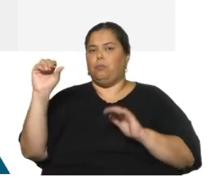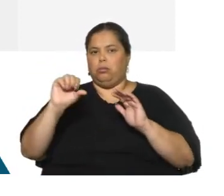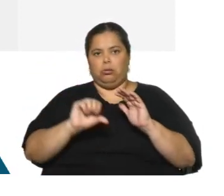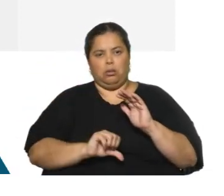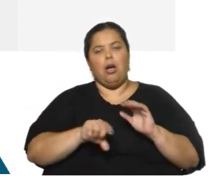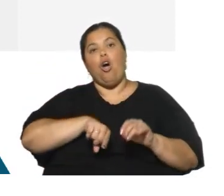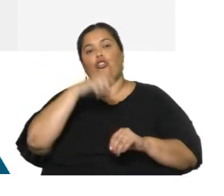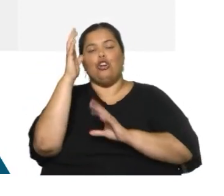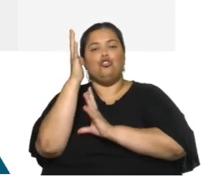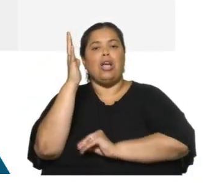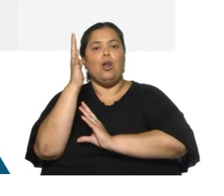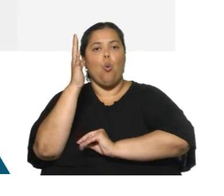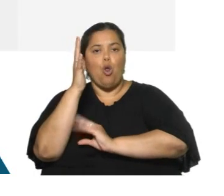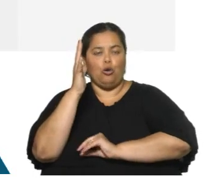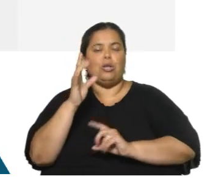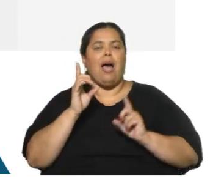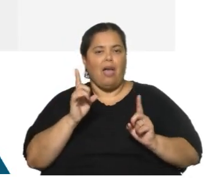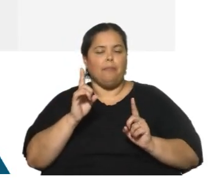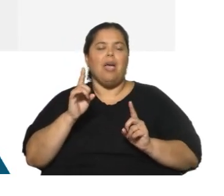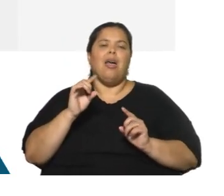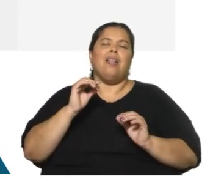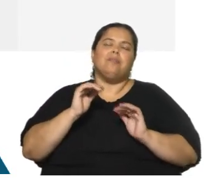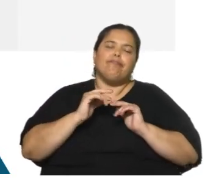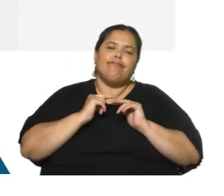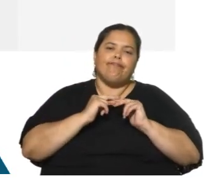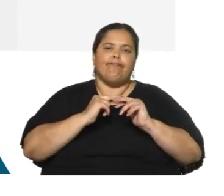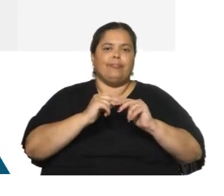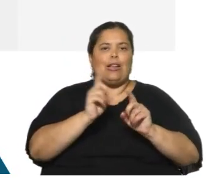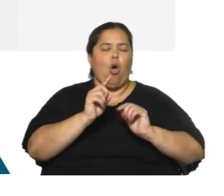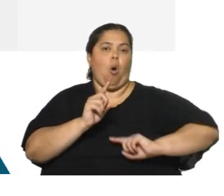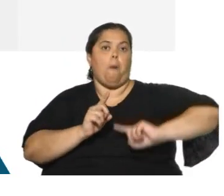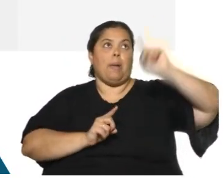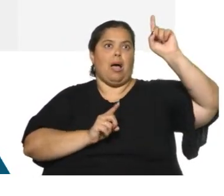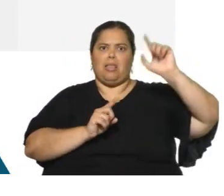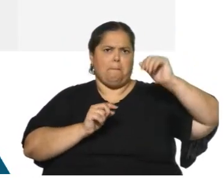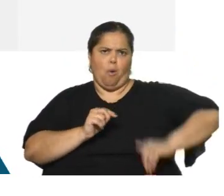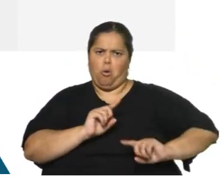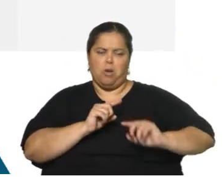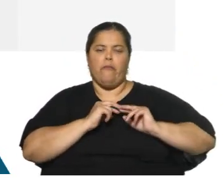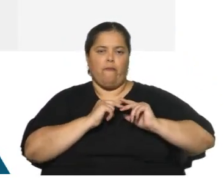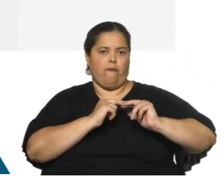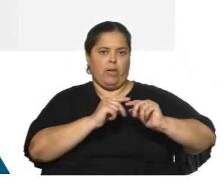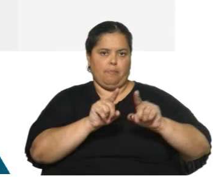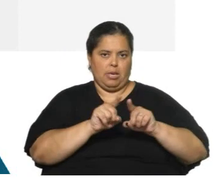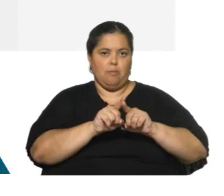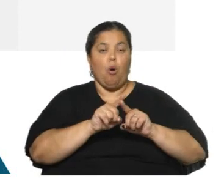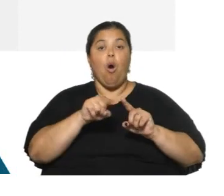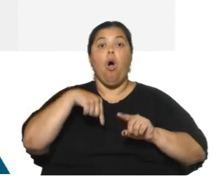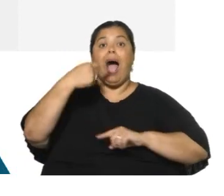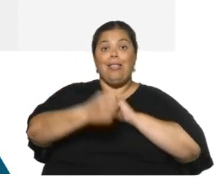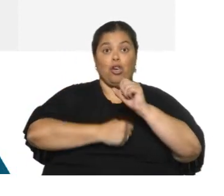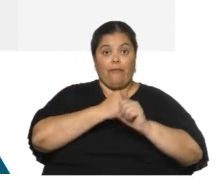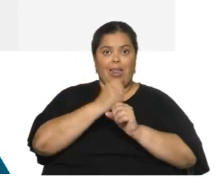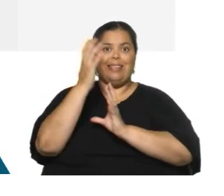se ha mantenido con una tendencia de crecimiento moderado. Esto va a pegar un salto en el tema celulosa el año que viene, sin